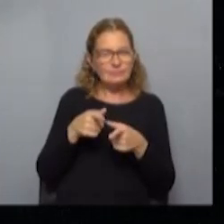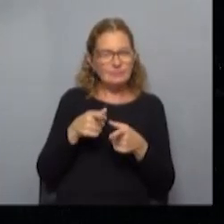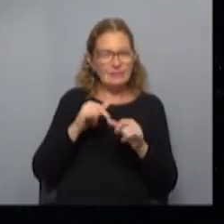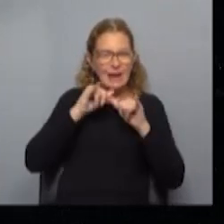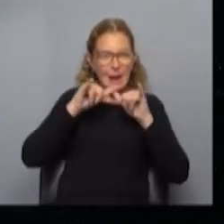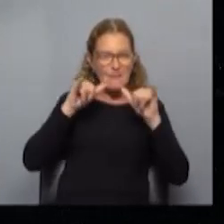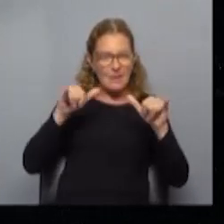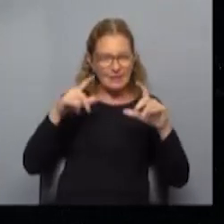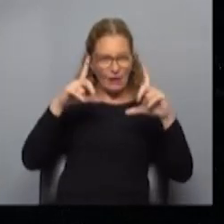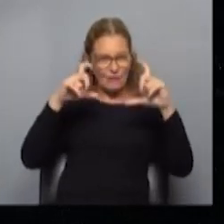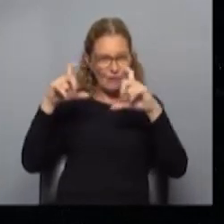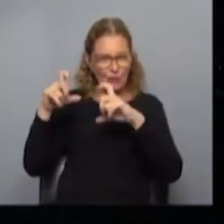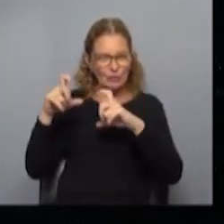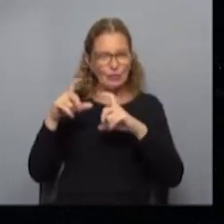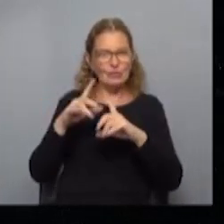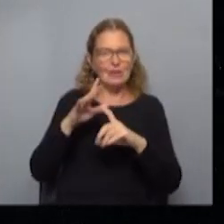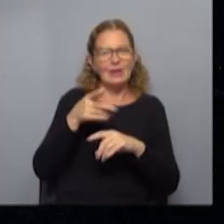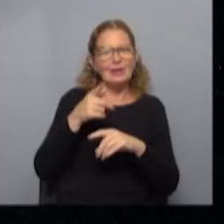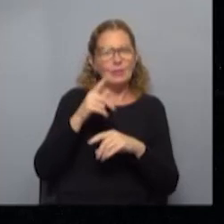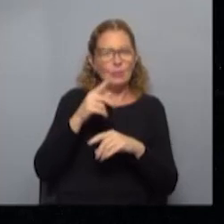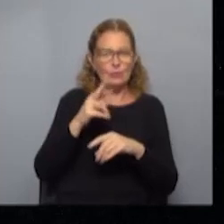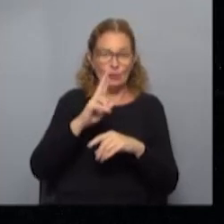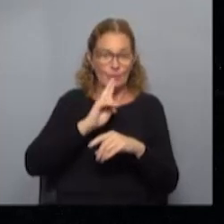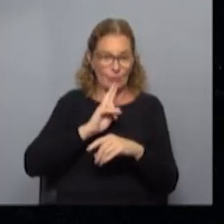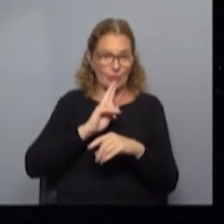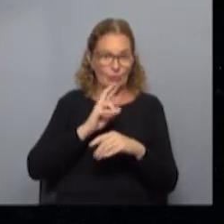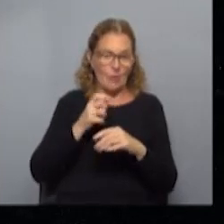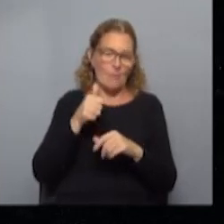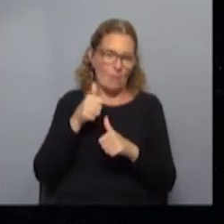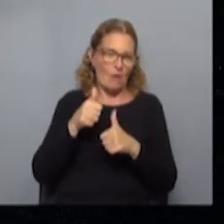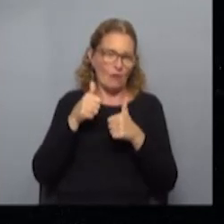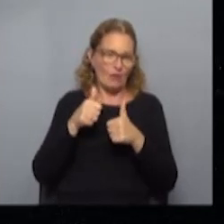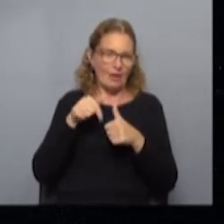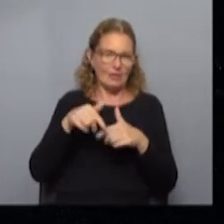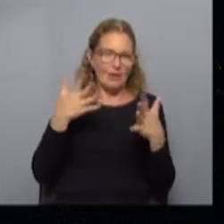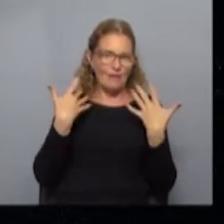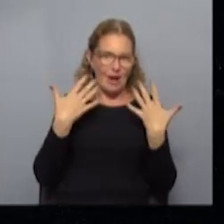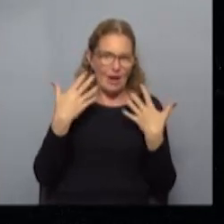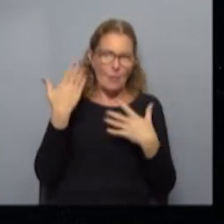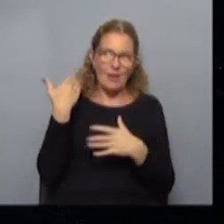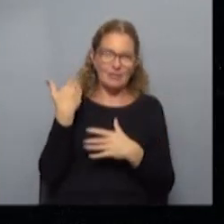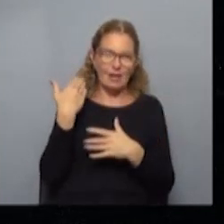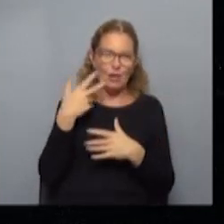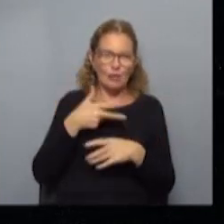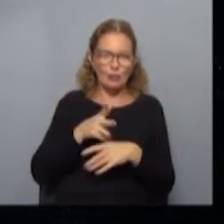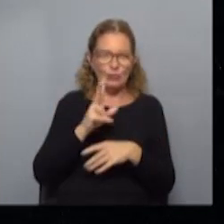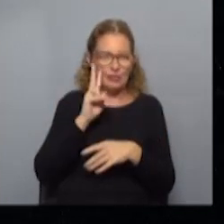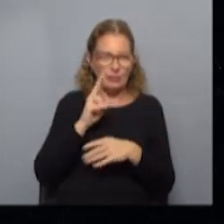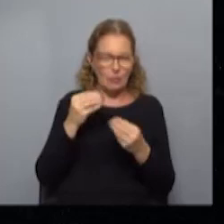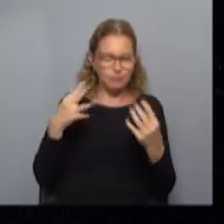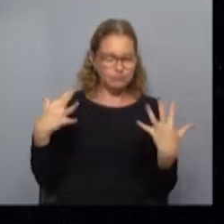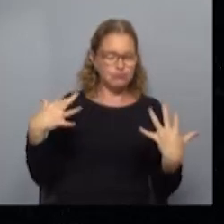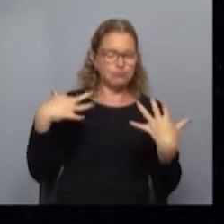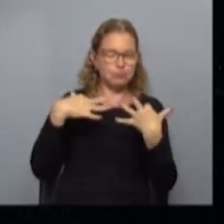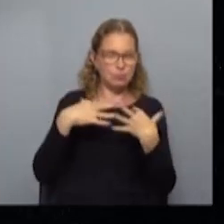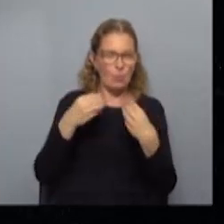campañas publicitarias, nuestras promociones, y nos dio mucho resultado, este verano que pasó, esta Rocha se vio colmado justamente